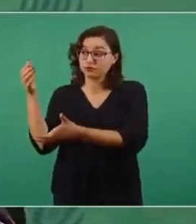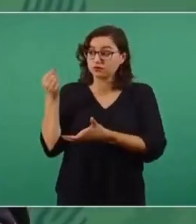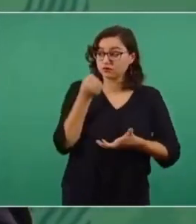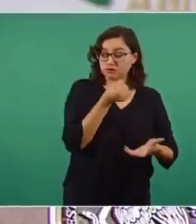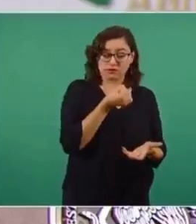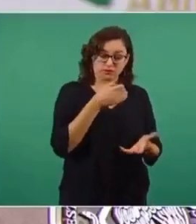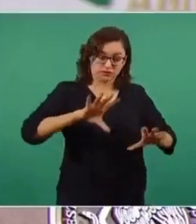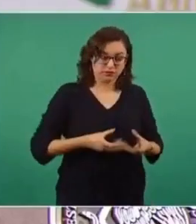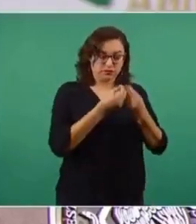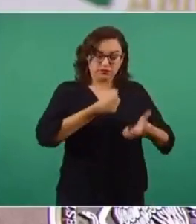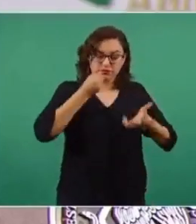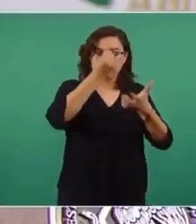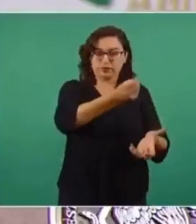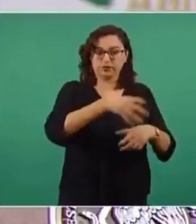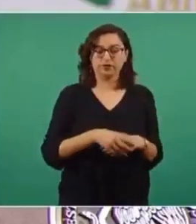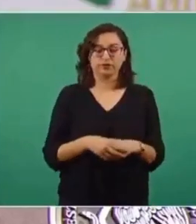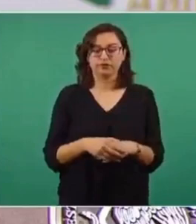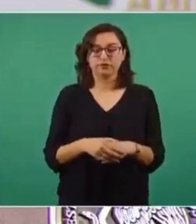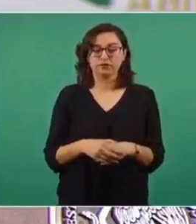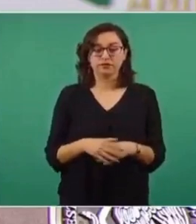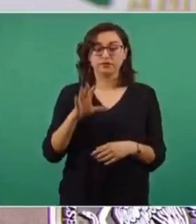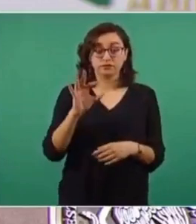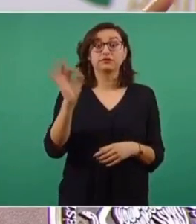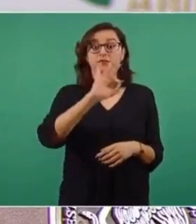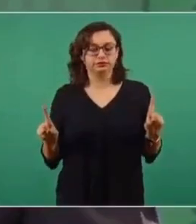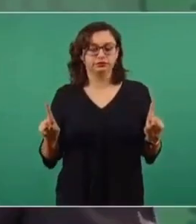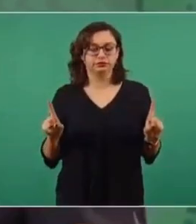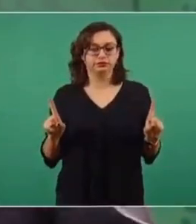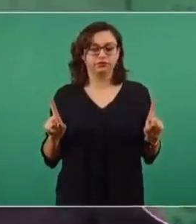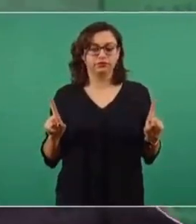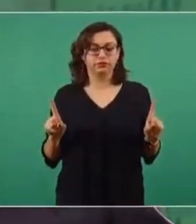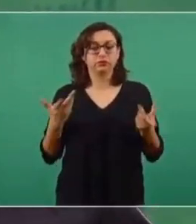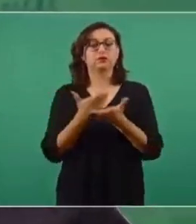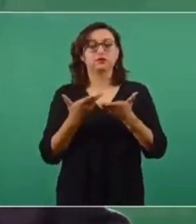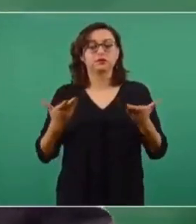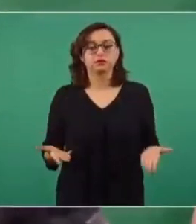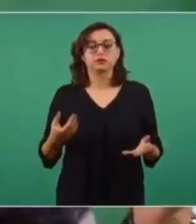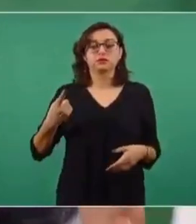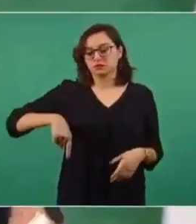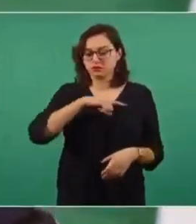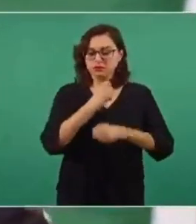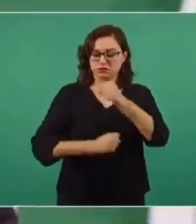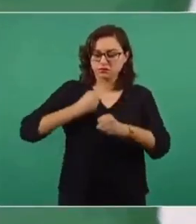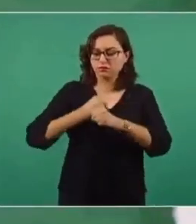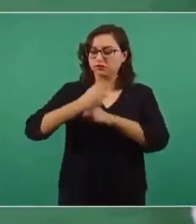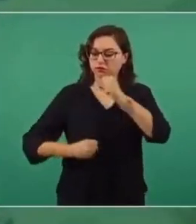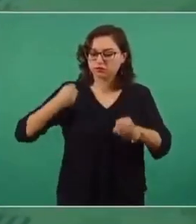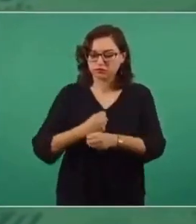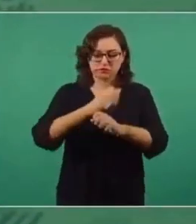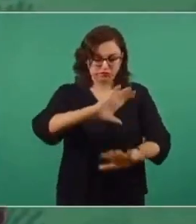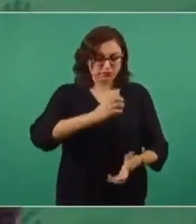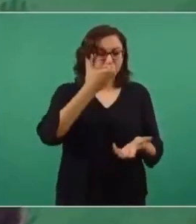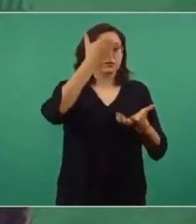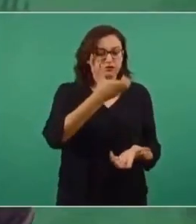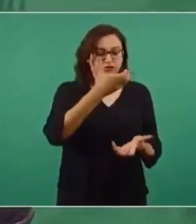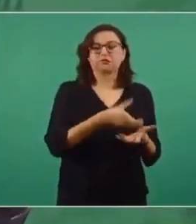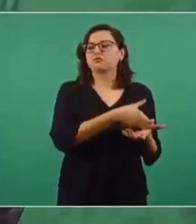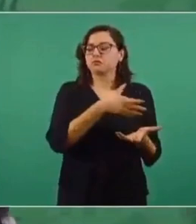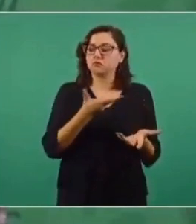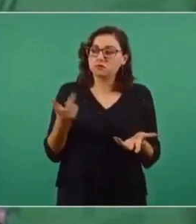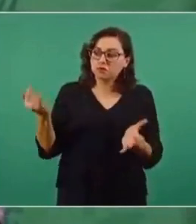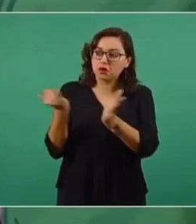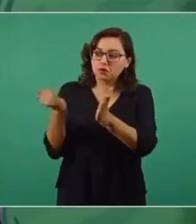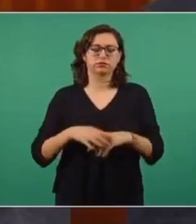nacional provenía del petróleo. Ahora, año con año, se le están reduciendo